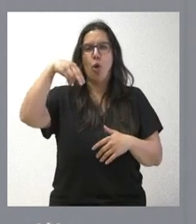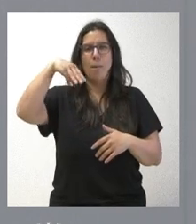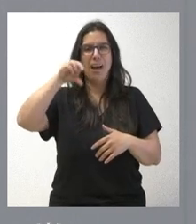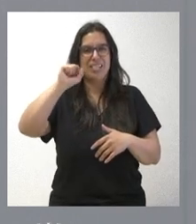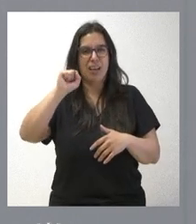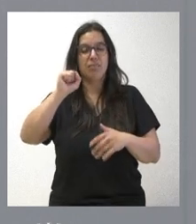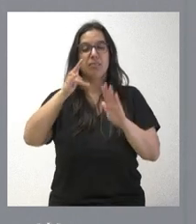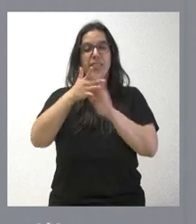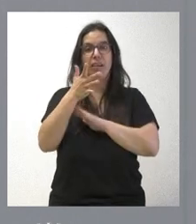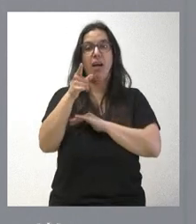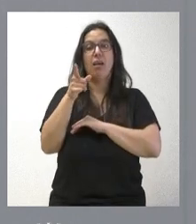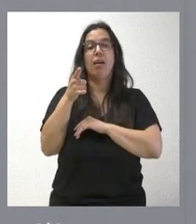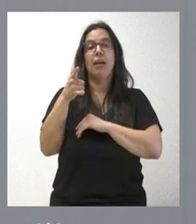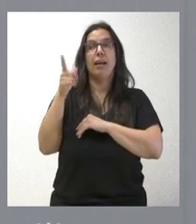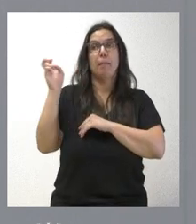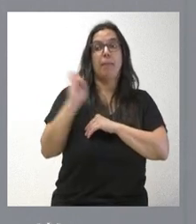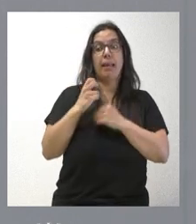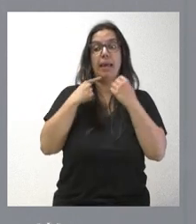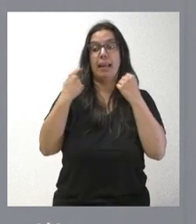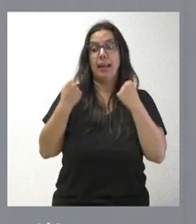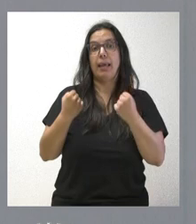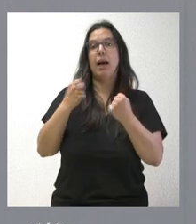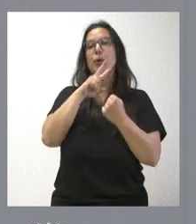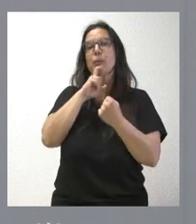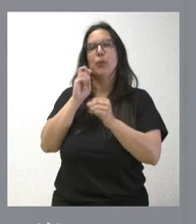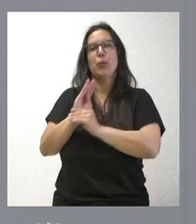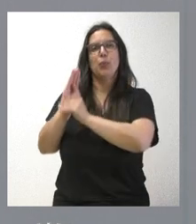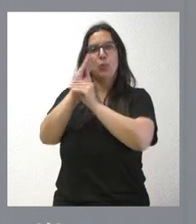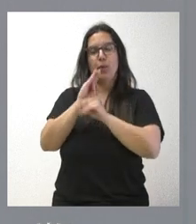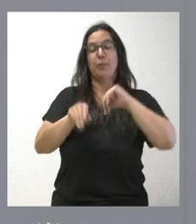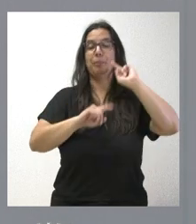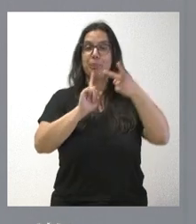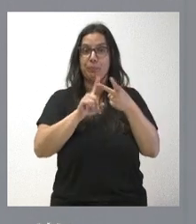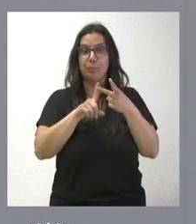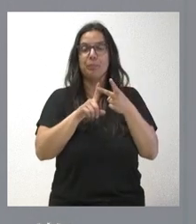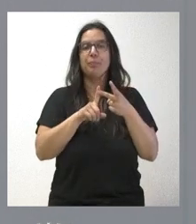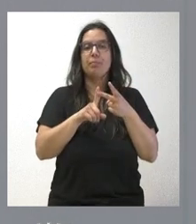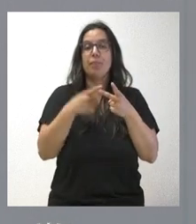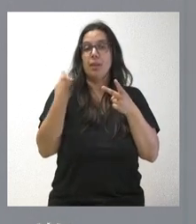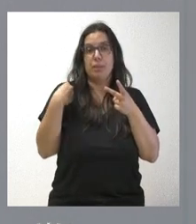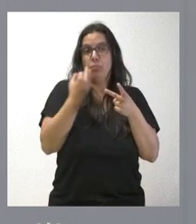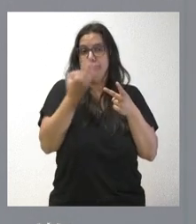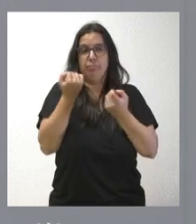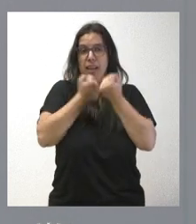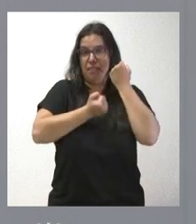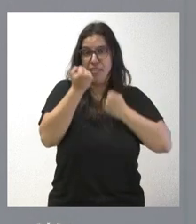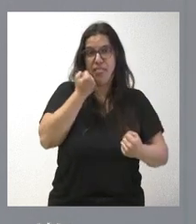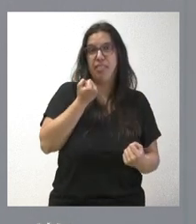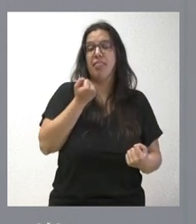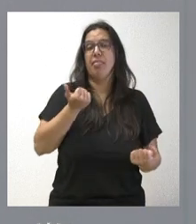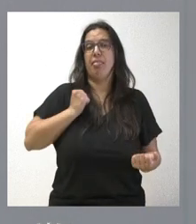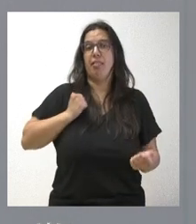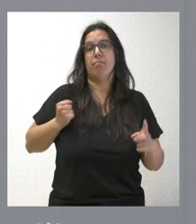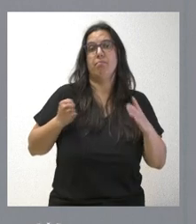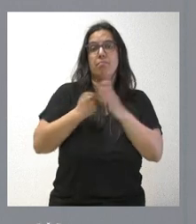fuentes sean fuentes renovables y, por tanto, hay un primer ahorro energético. Una segunda fuente es la propia eficiencia energética, que es